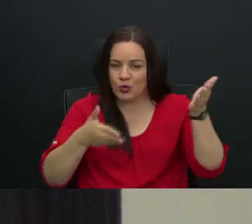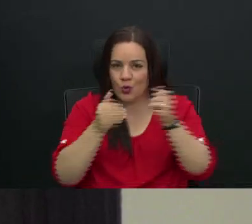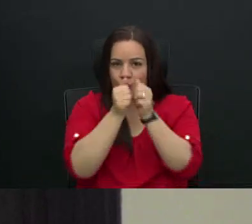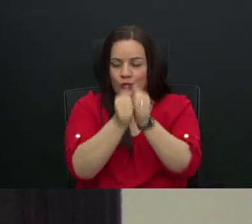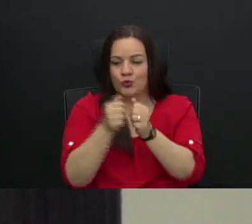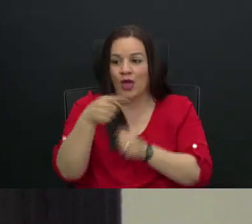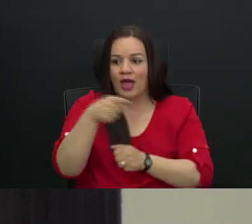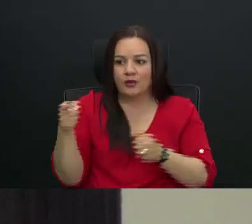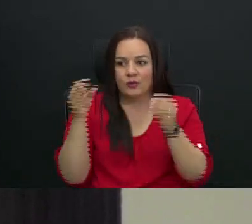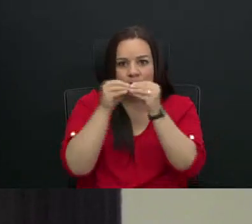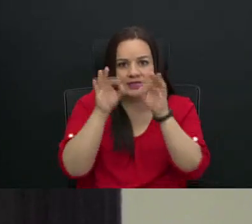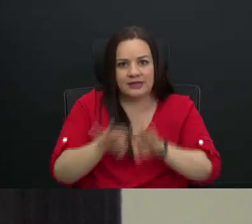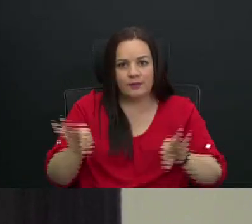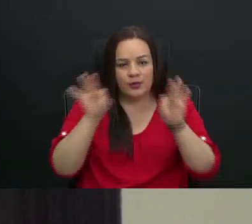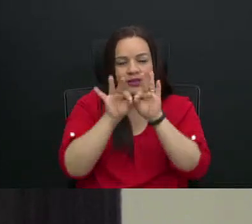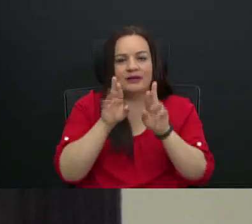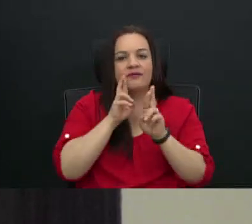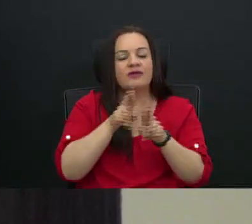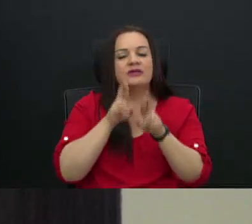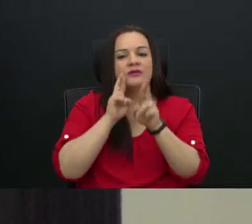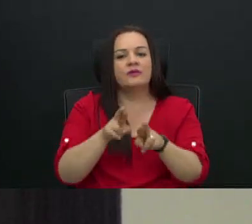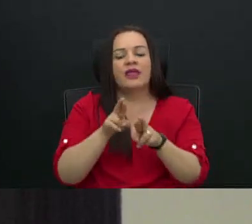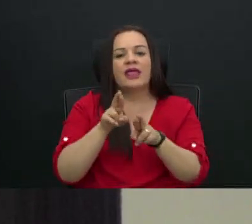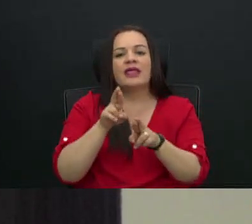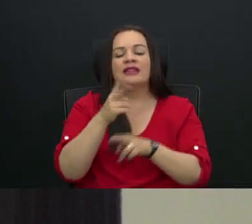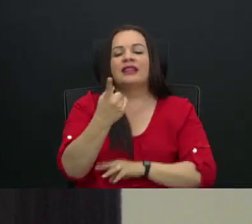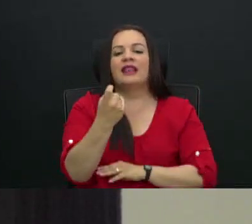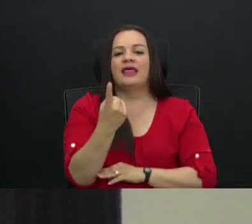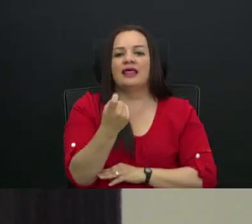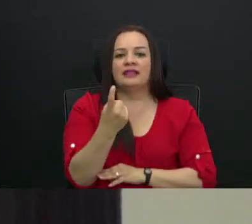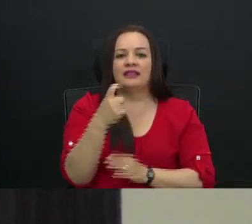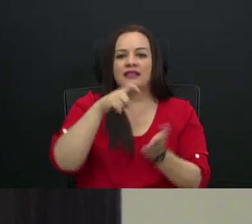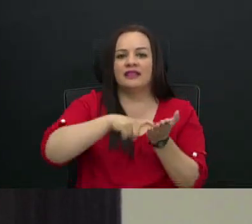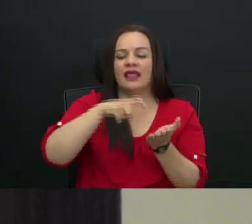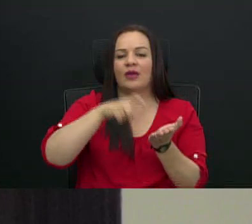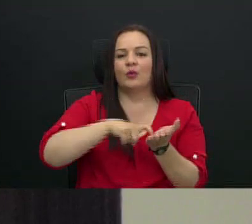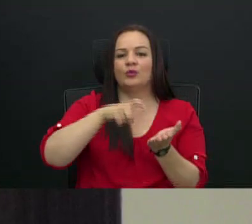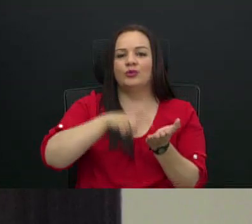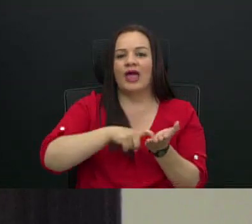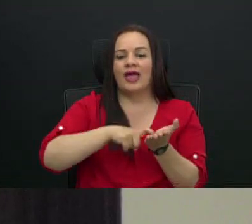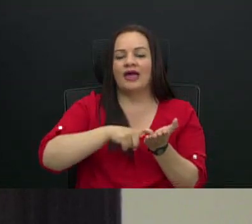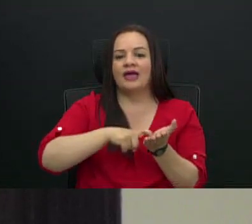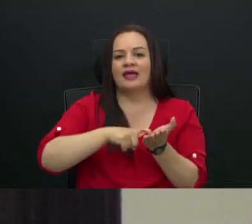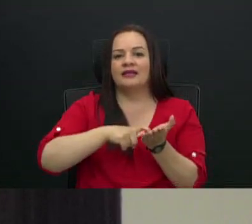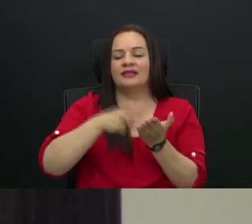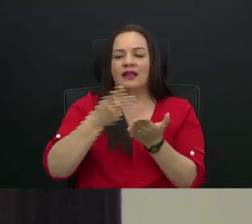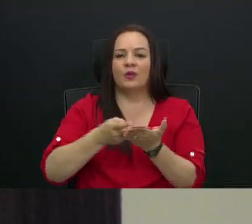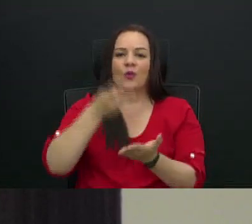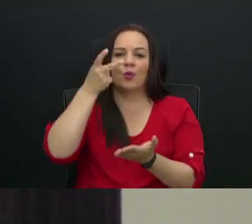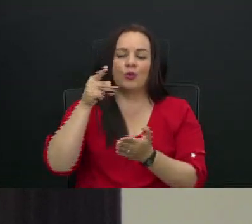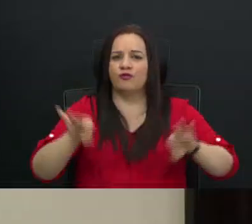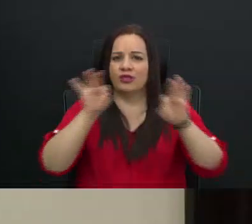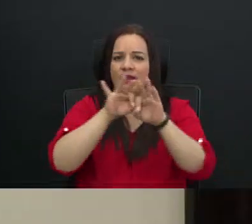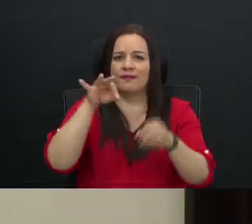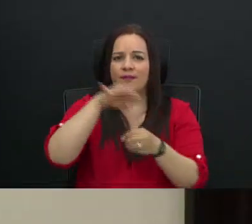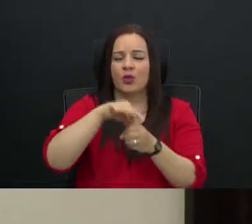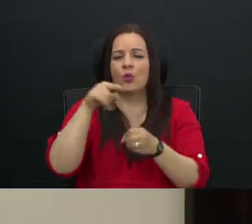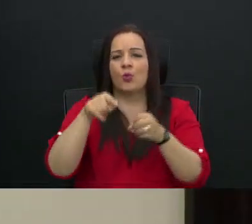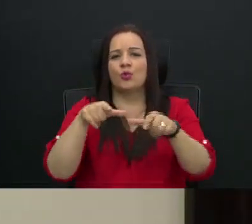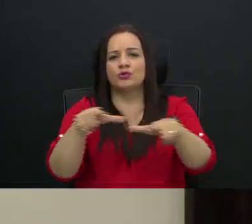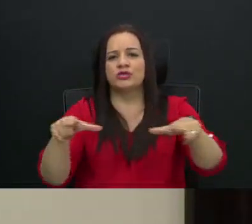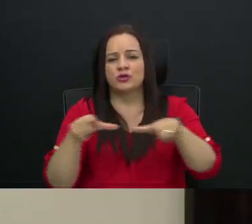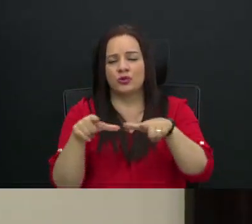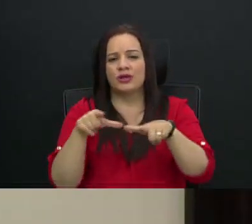hoy son los resultados del déficit, de la deuda, del costo de intereses, etc. La